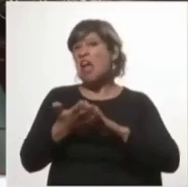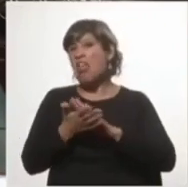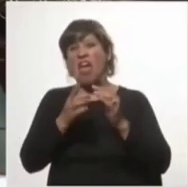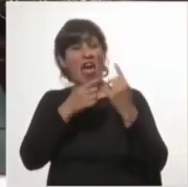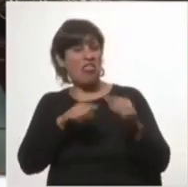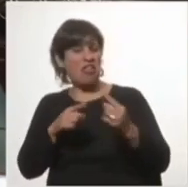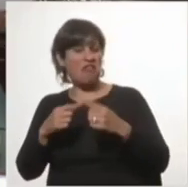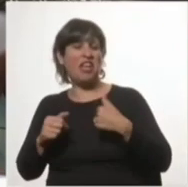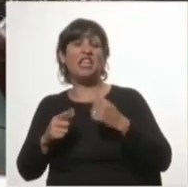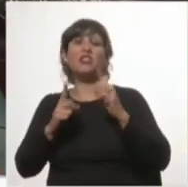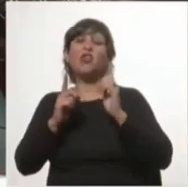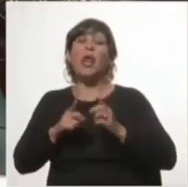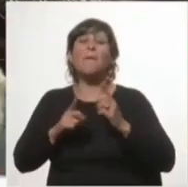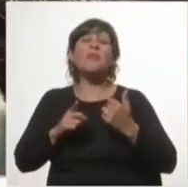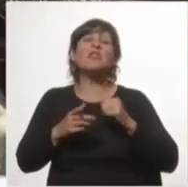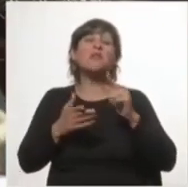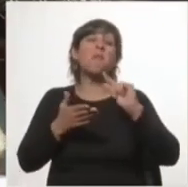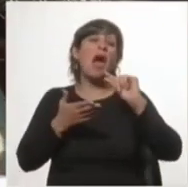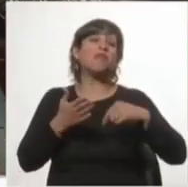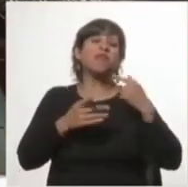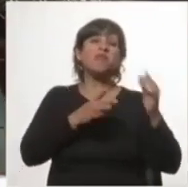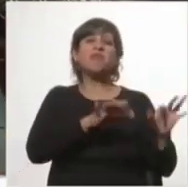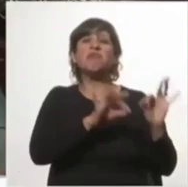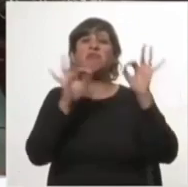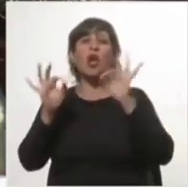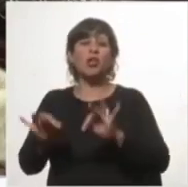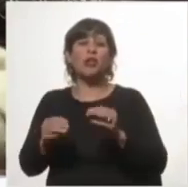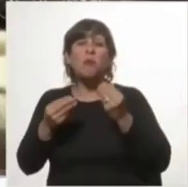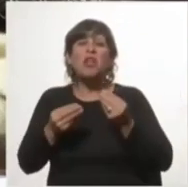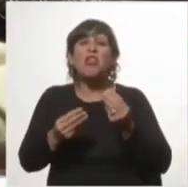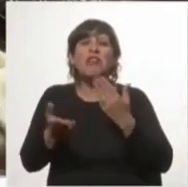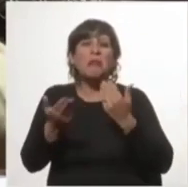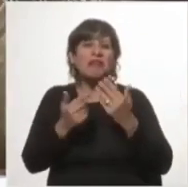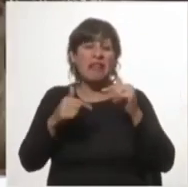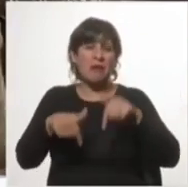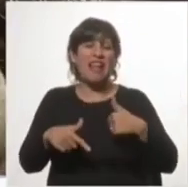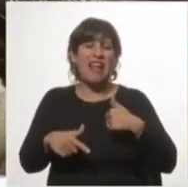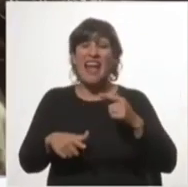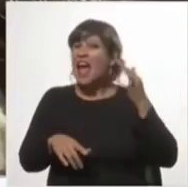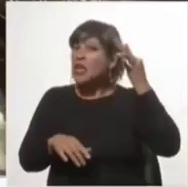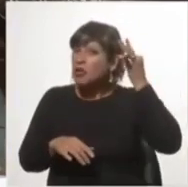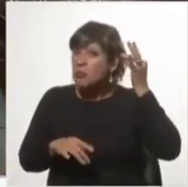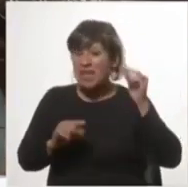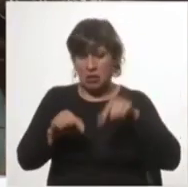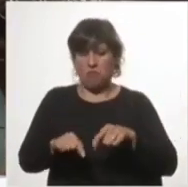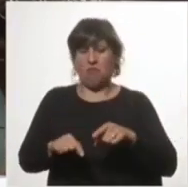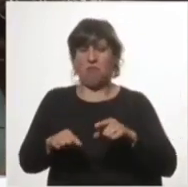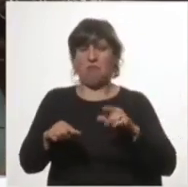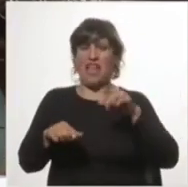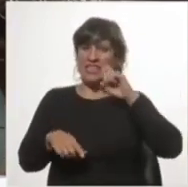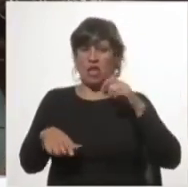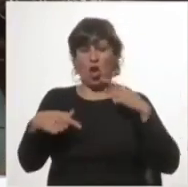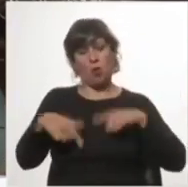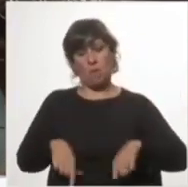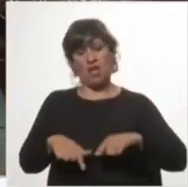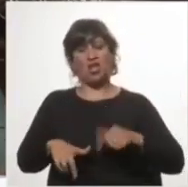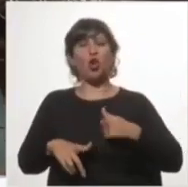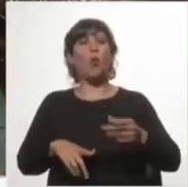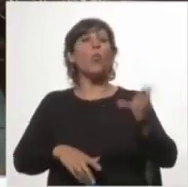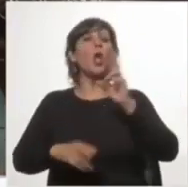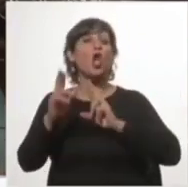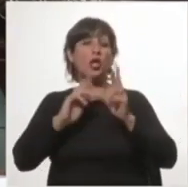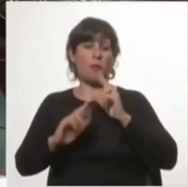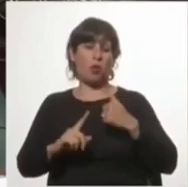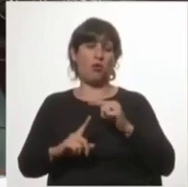condiciones del contrato original. Pero ¿de qué me están hablando? Pero acá nos está tomando el pelo el señor Ministro cuando nos respondió,